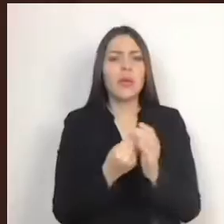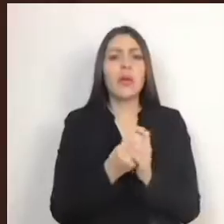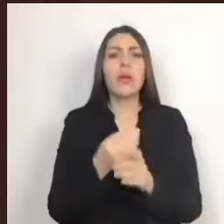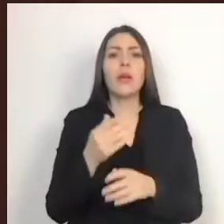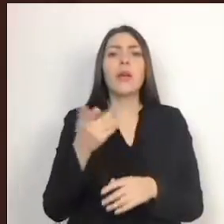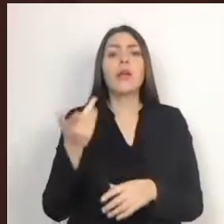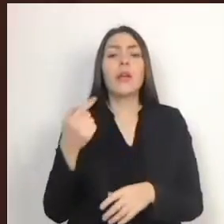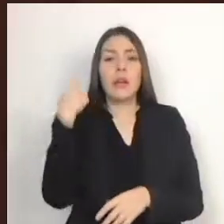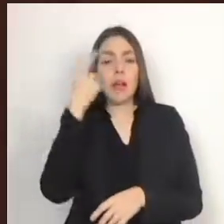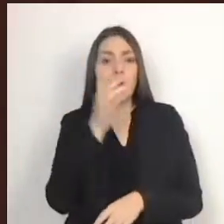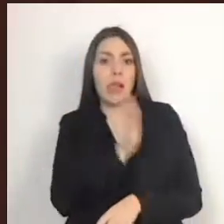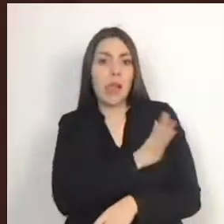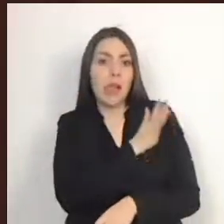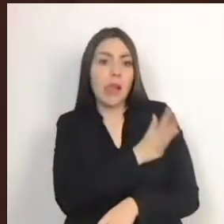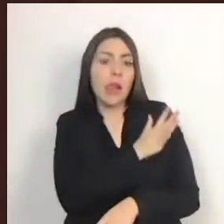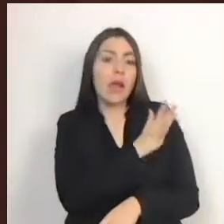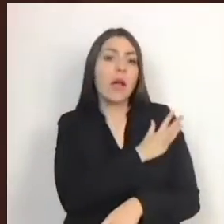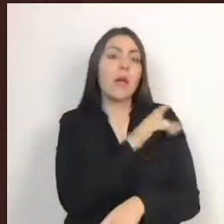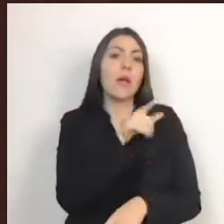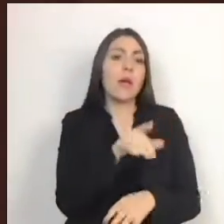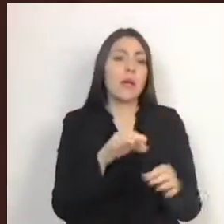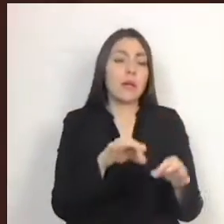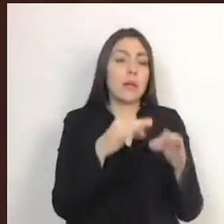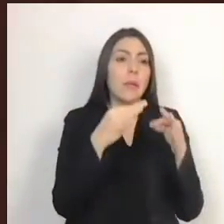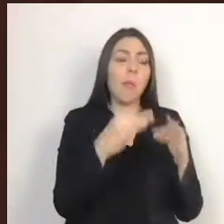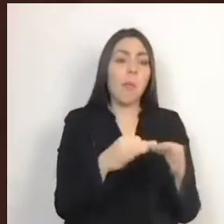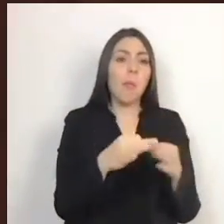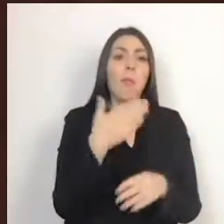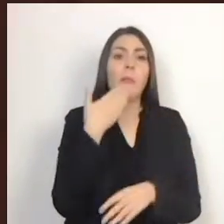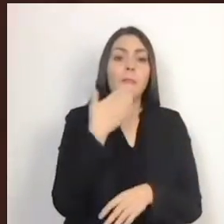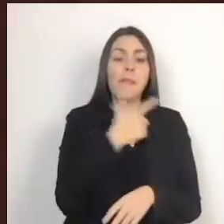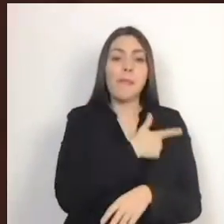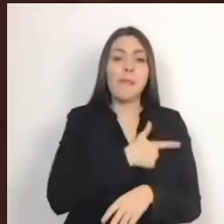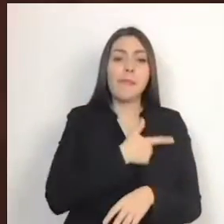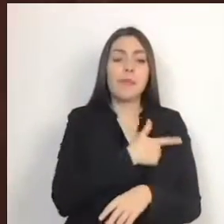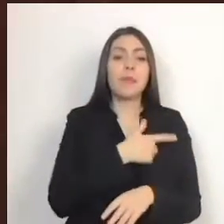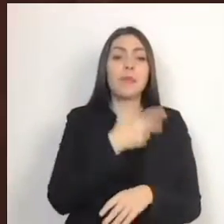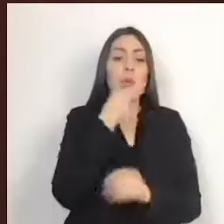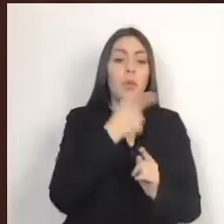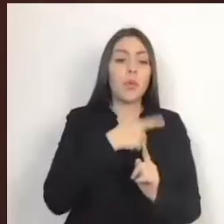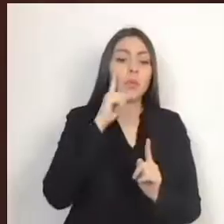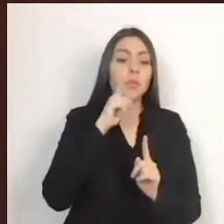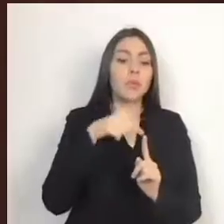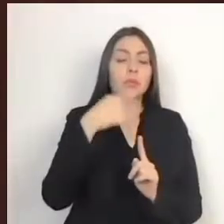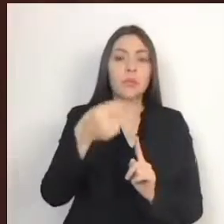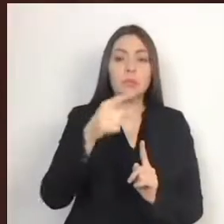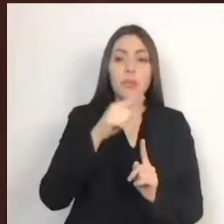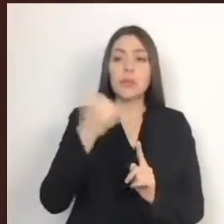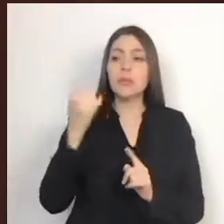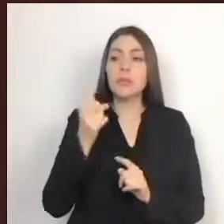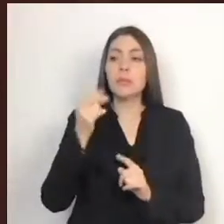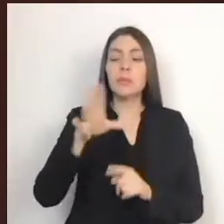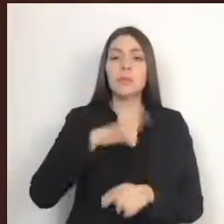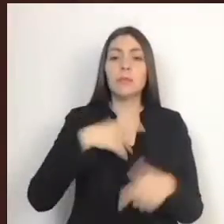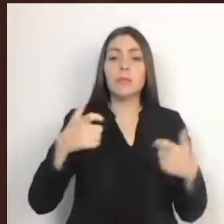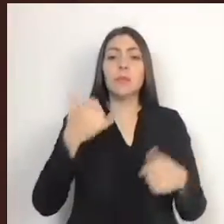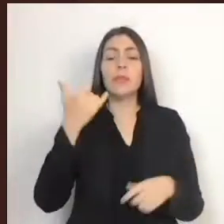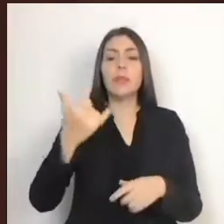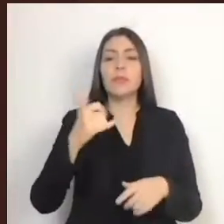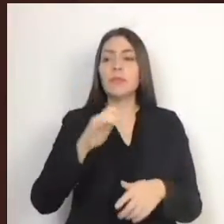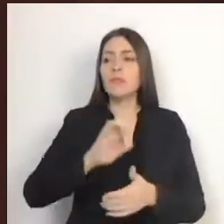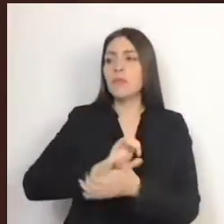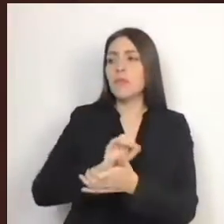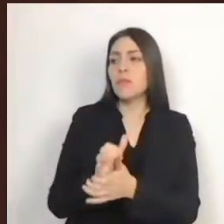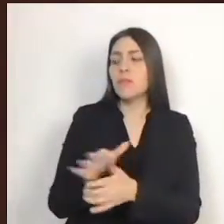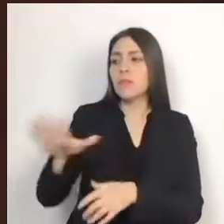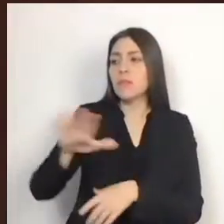heterosexual y con privilegios de clase, y negándose el acceso a la autoridad, a los negros, indígenas o cualquier